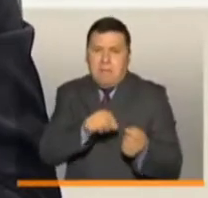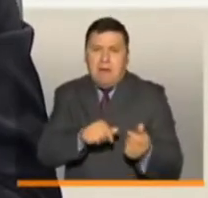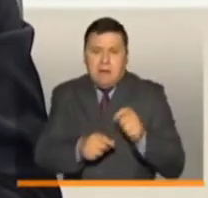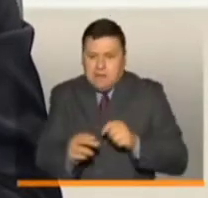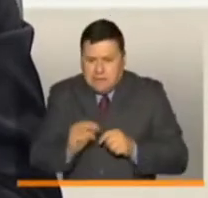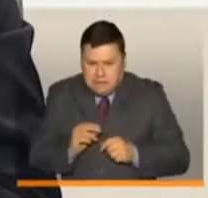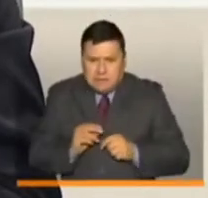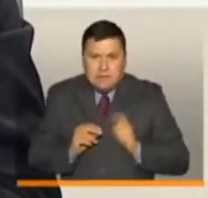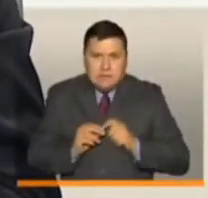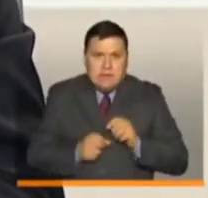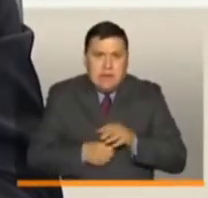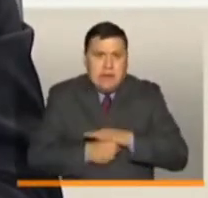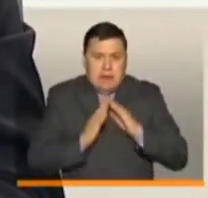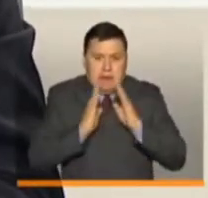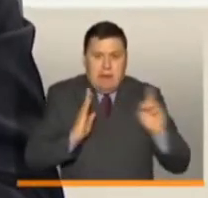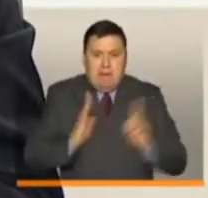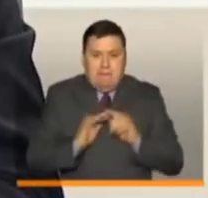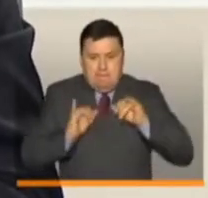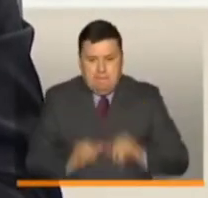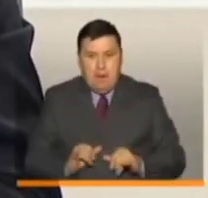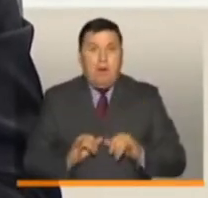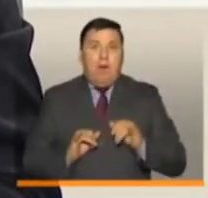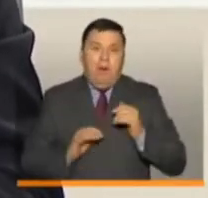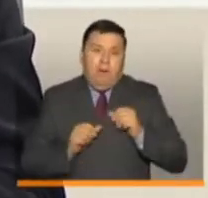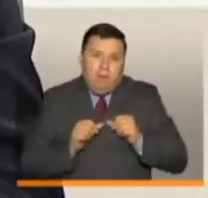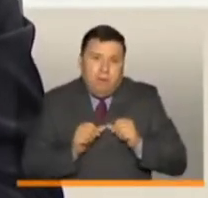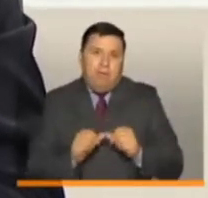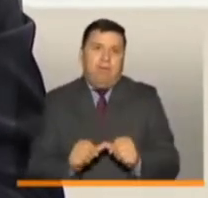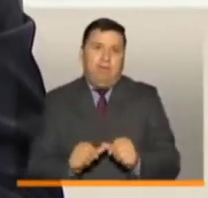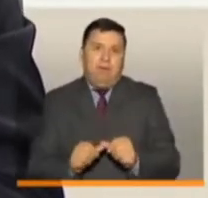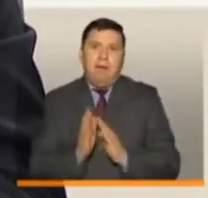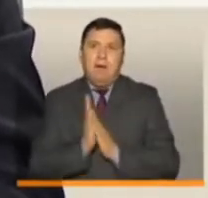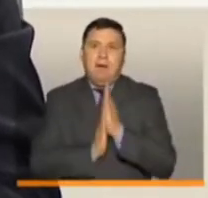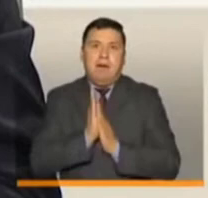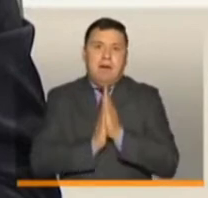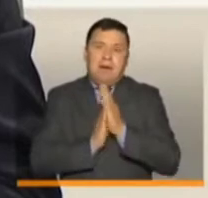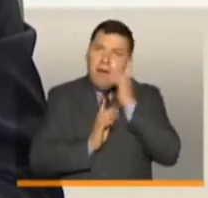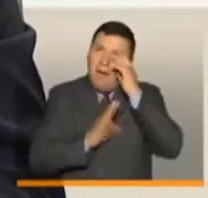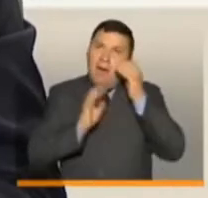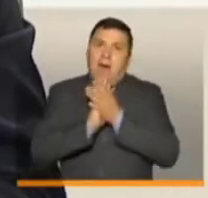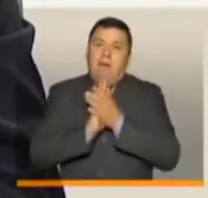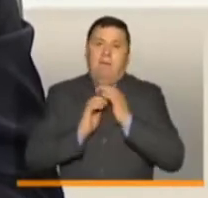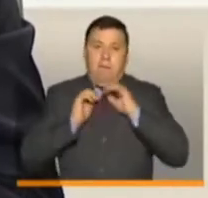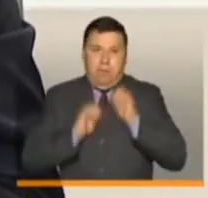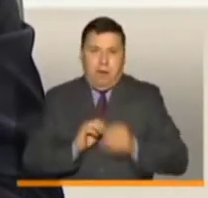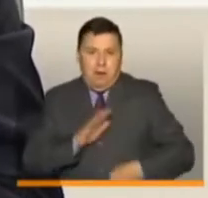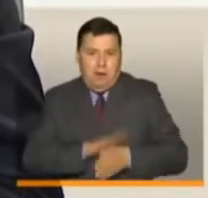mantenerse durante el aislamiento, sino para que también puedan conservar las expectativas y la esperanza en poder salir adelante.